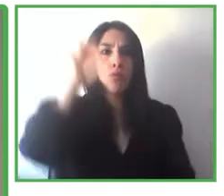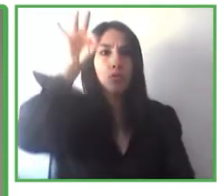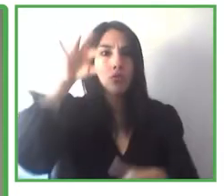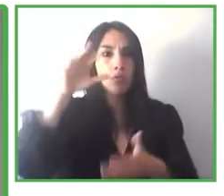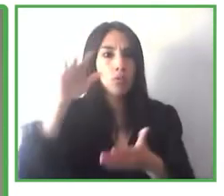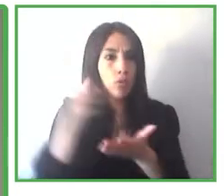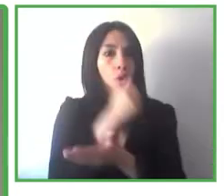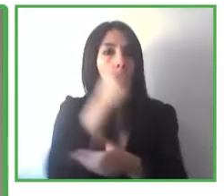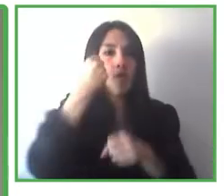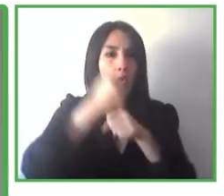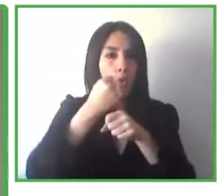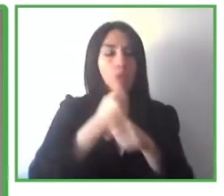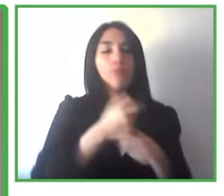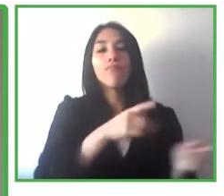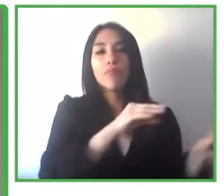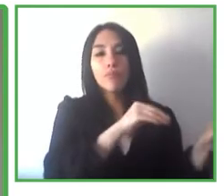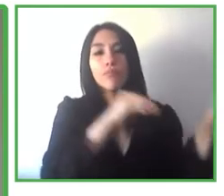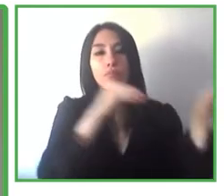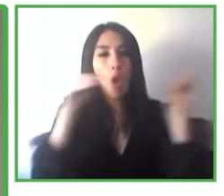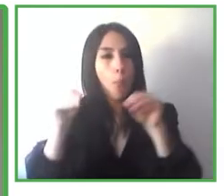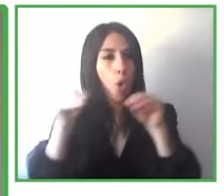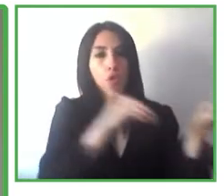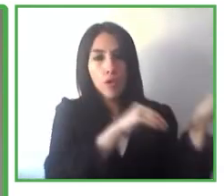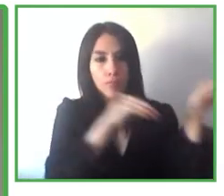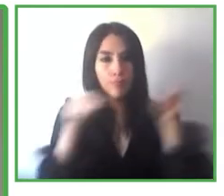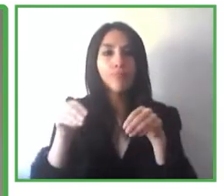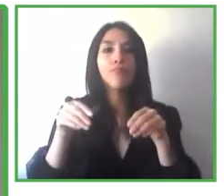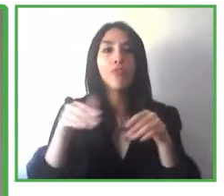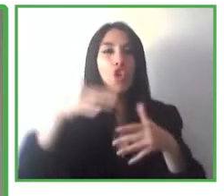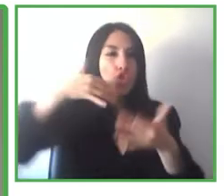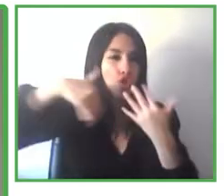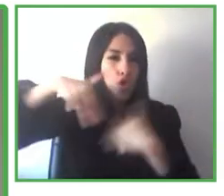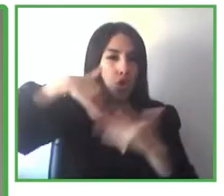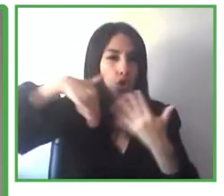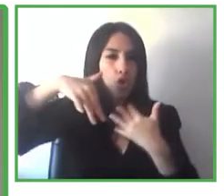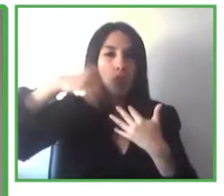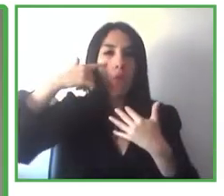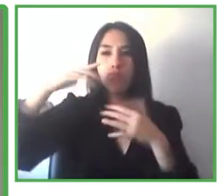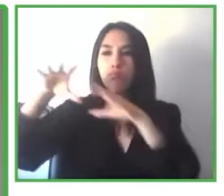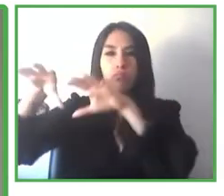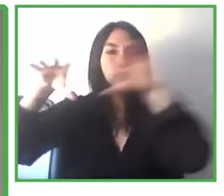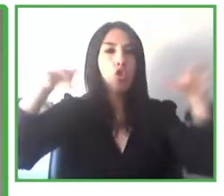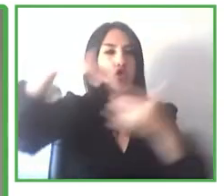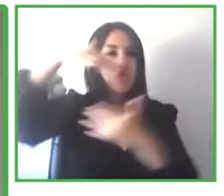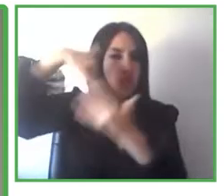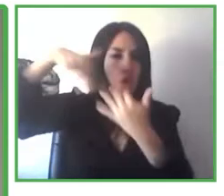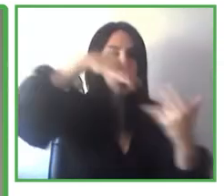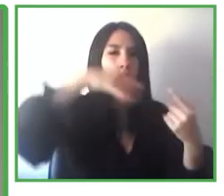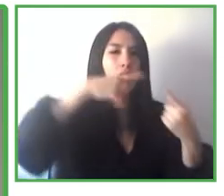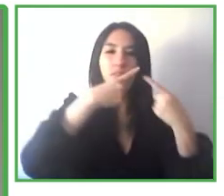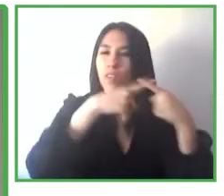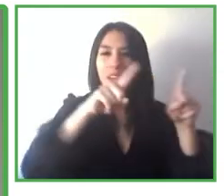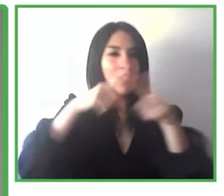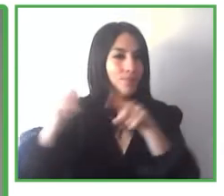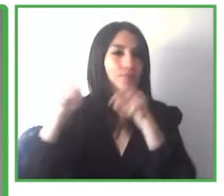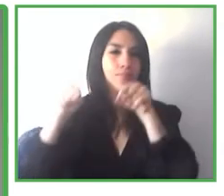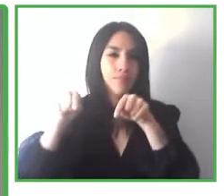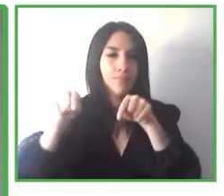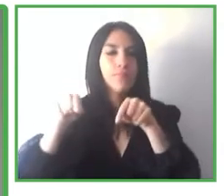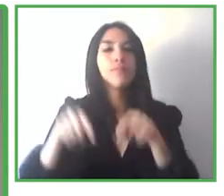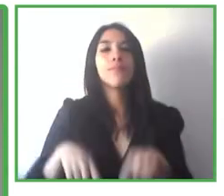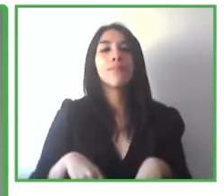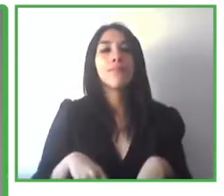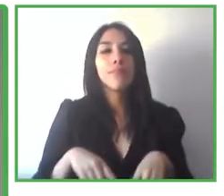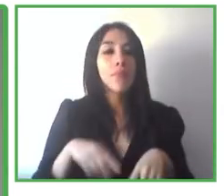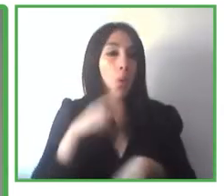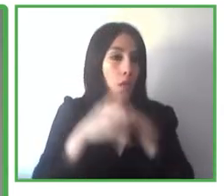a distintos ámbitos no sólo sociales sino geográficos también por todo el mundo. Pero antes de ello pues yo creo